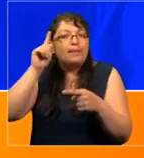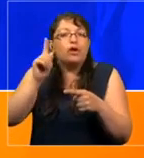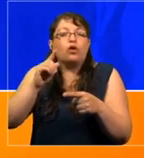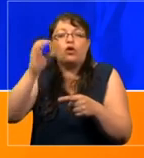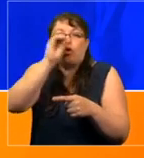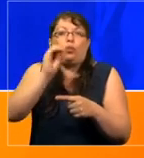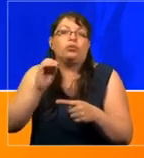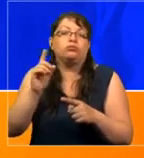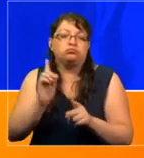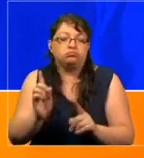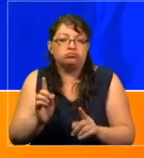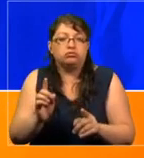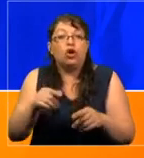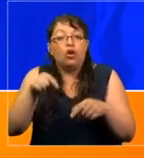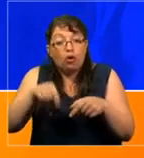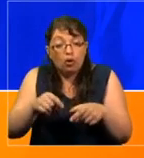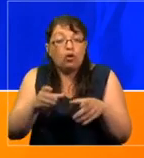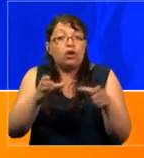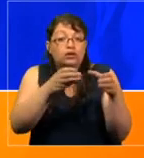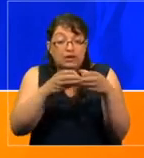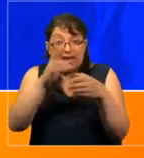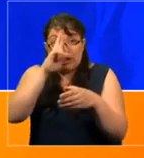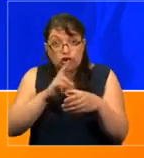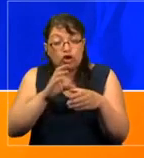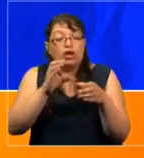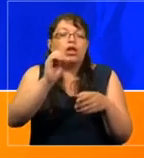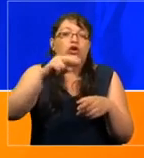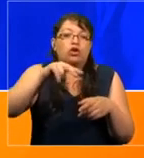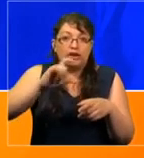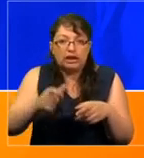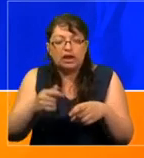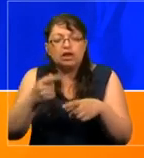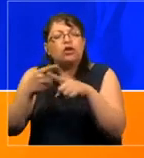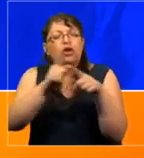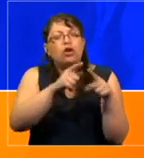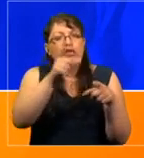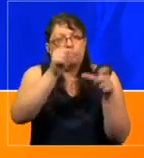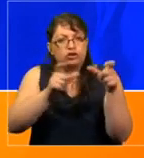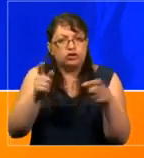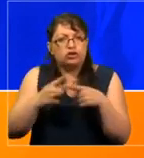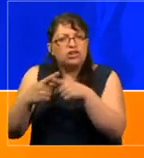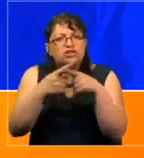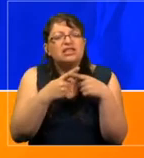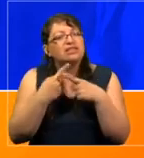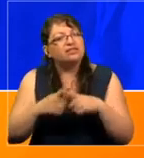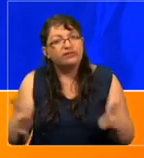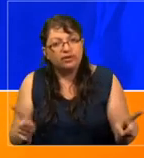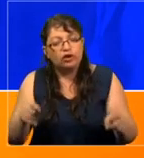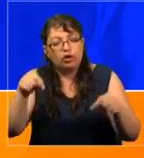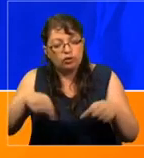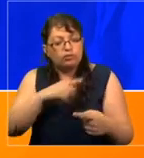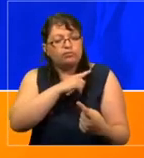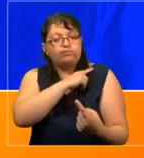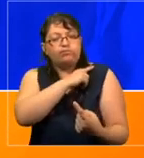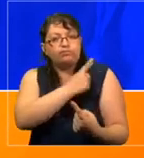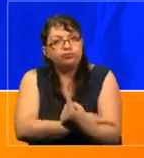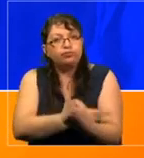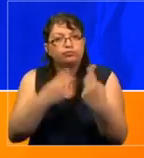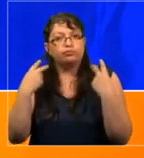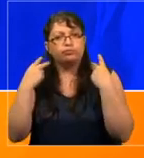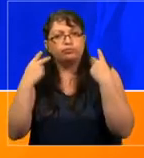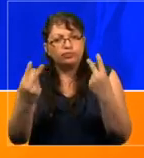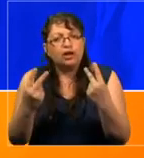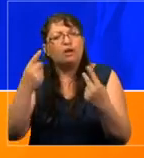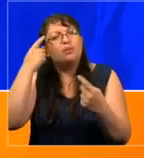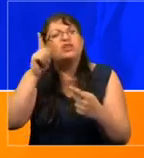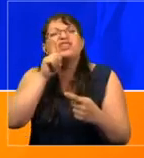el rol de las ONG y de los otros miembros de la sociedad es diferente, es un rol de empoderamiento, pero el poder está en